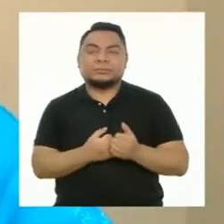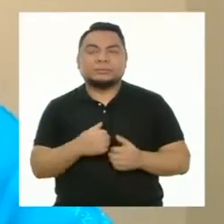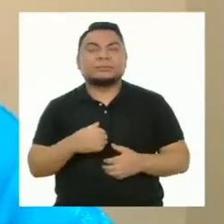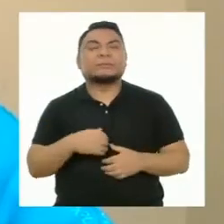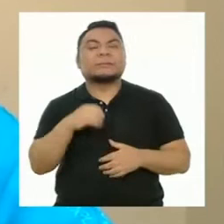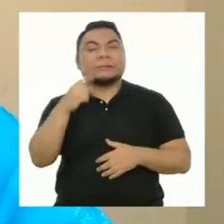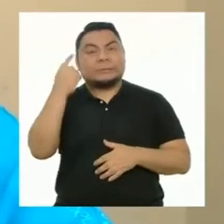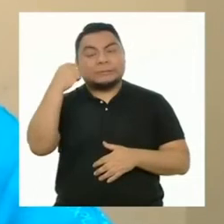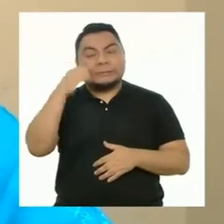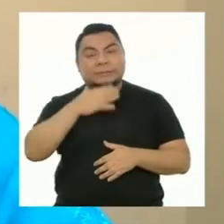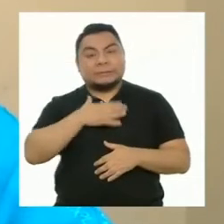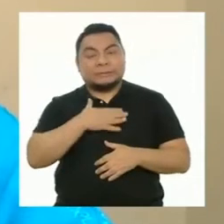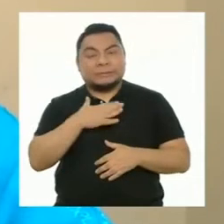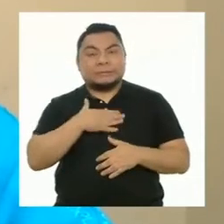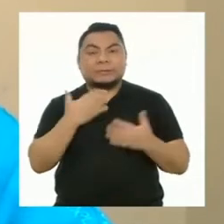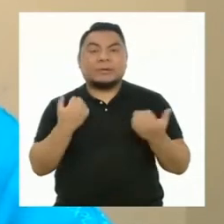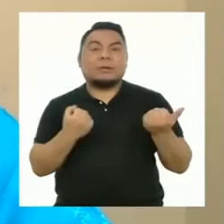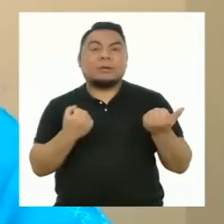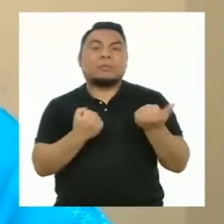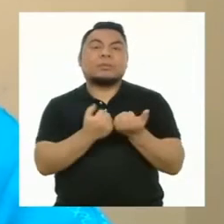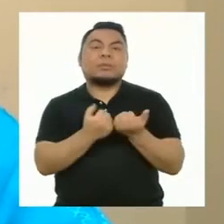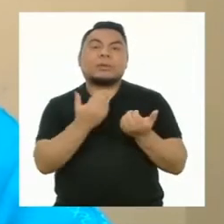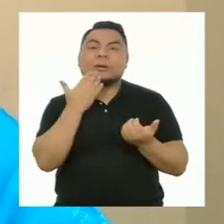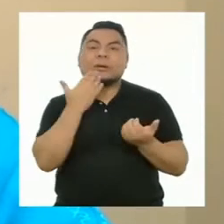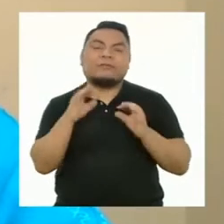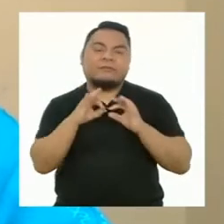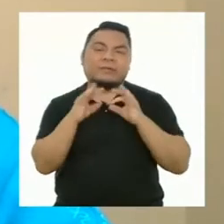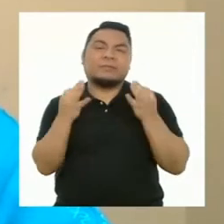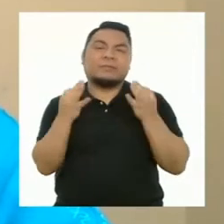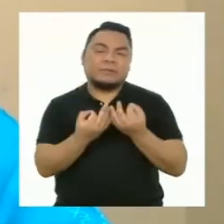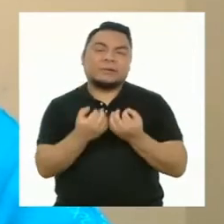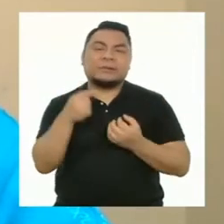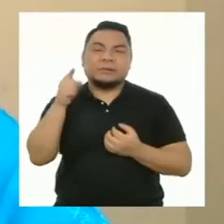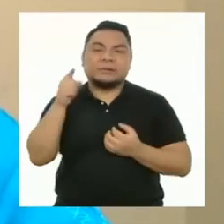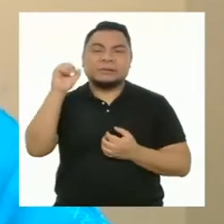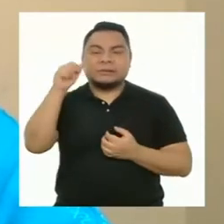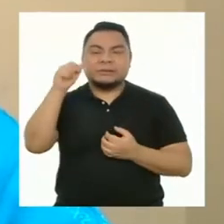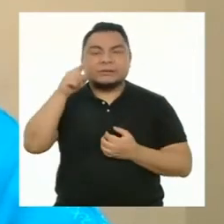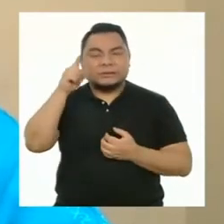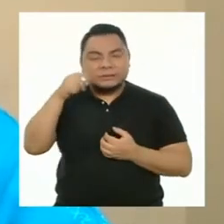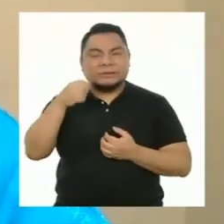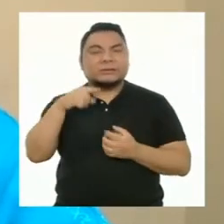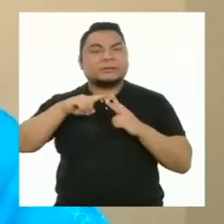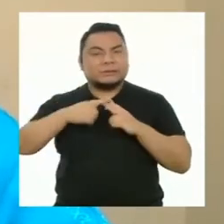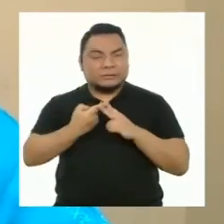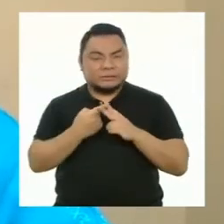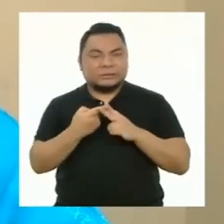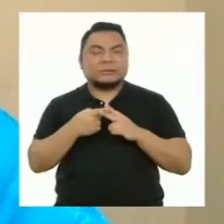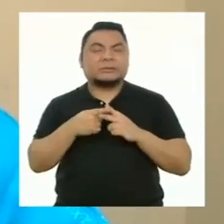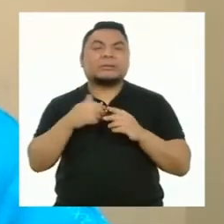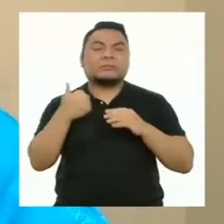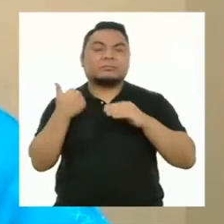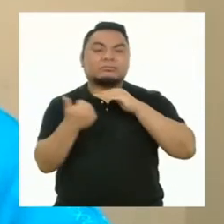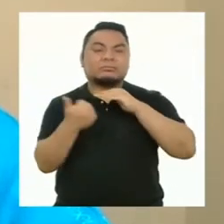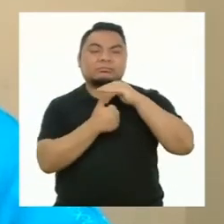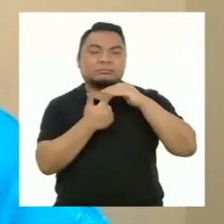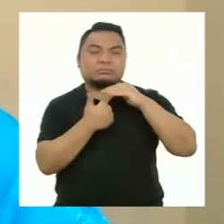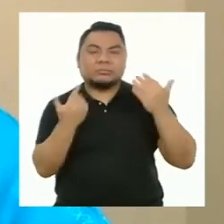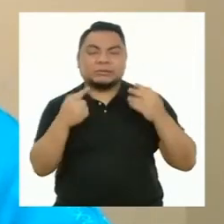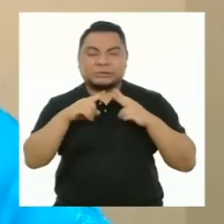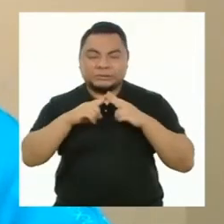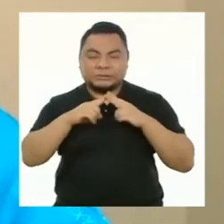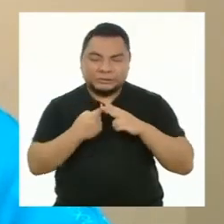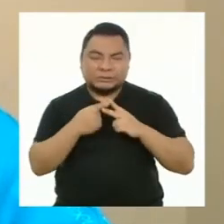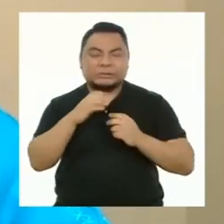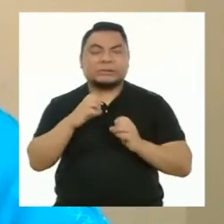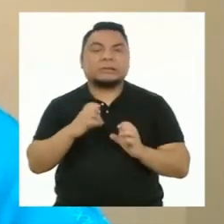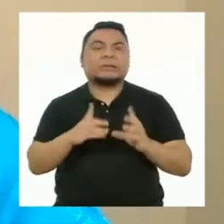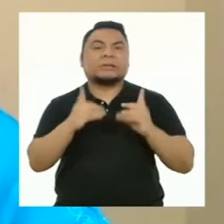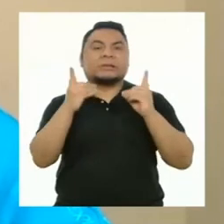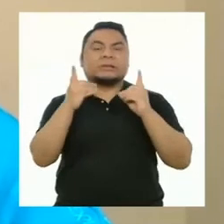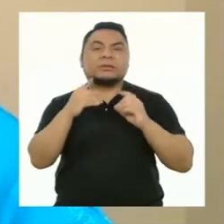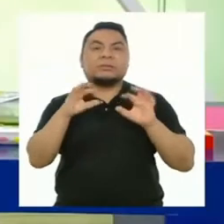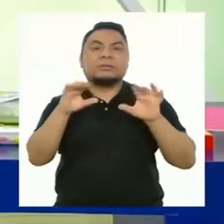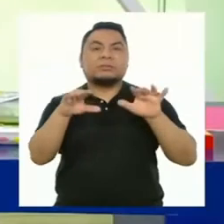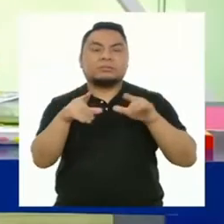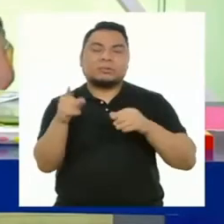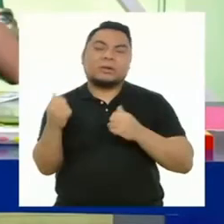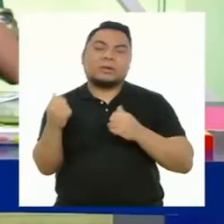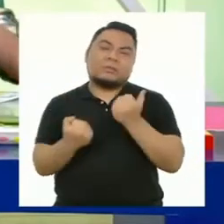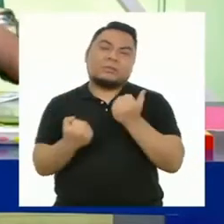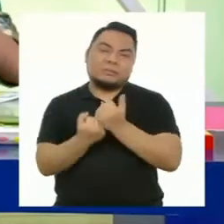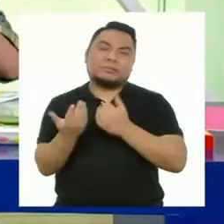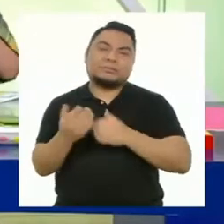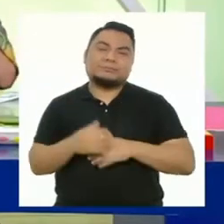Rodrigo, para mí mi principal apoyo ha sido mi familia. Ellos han estado desde el inicio de la cuarentena, desde el inicio de la educación virtual.